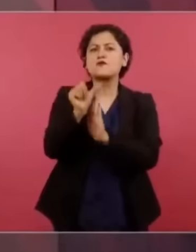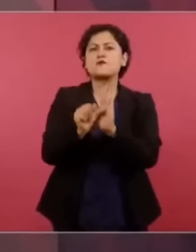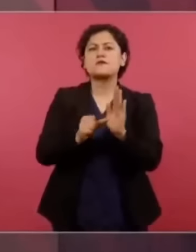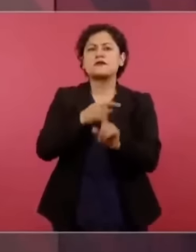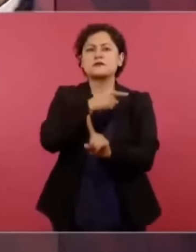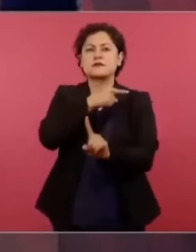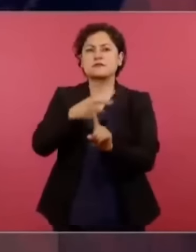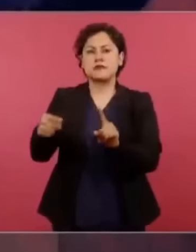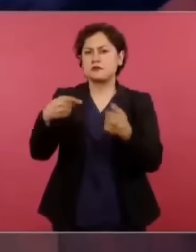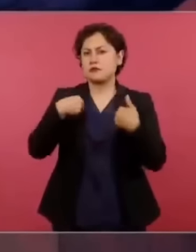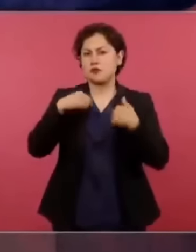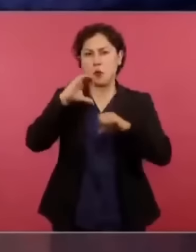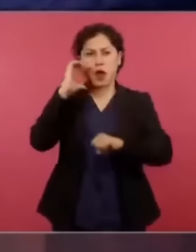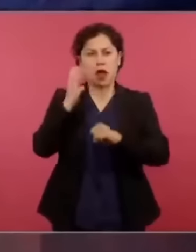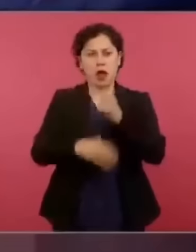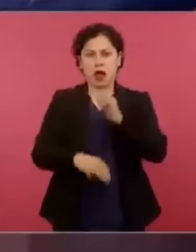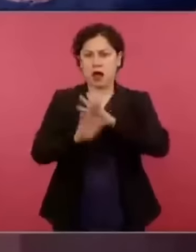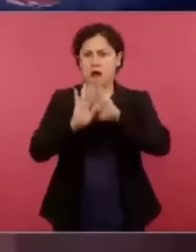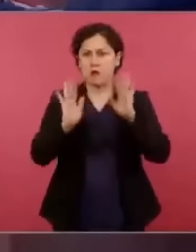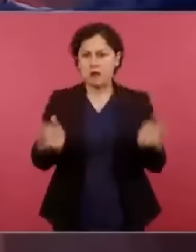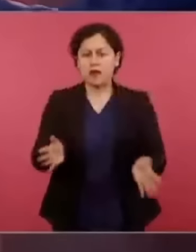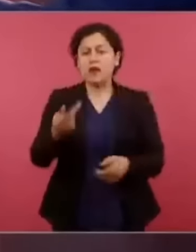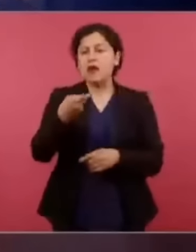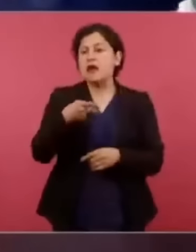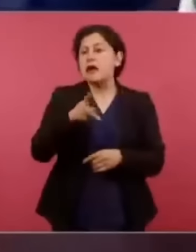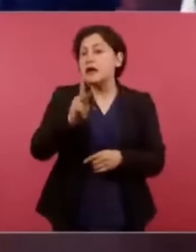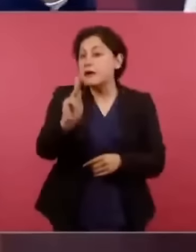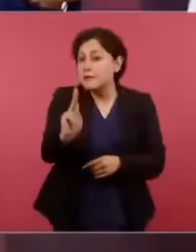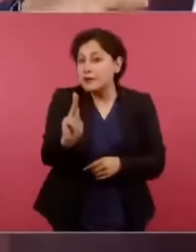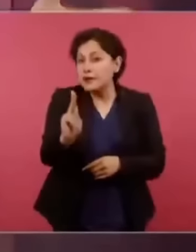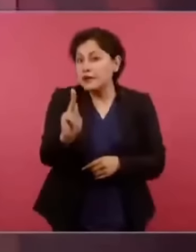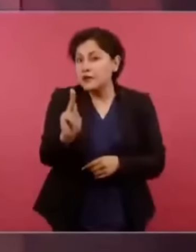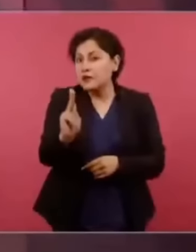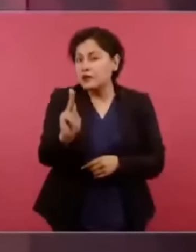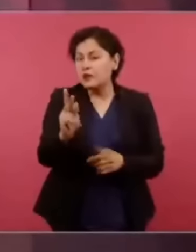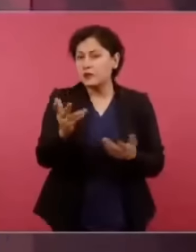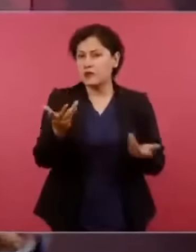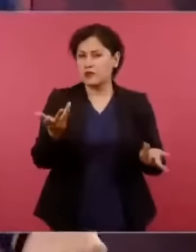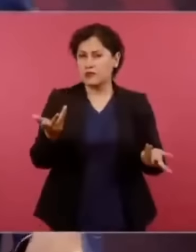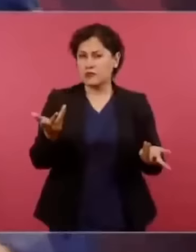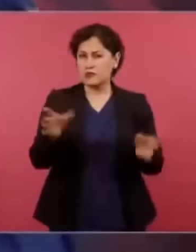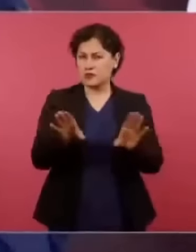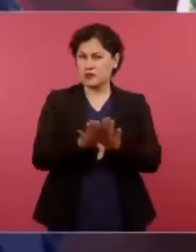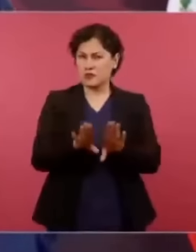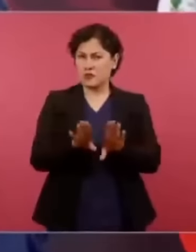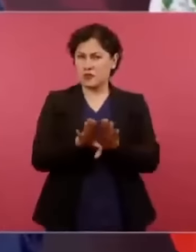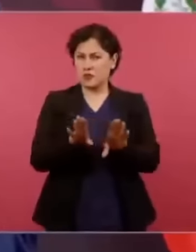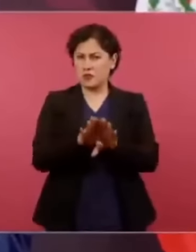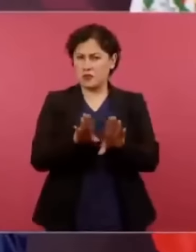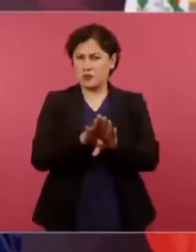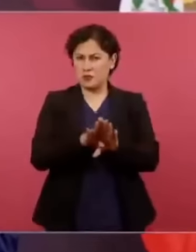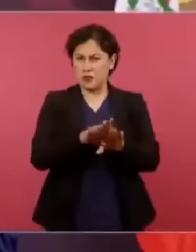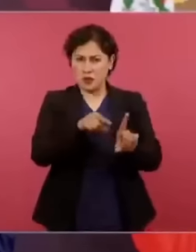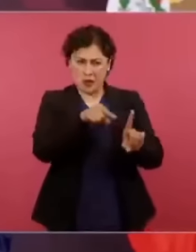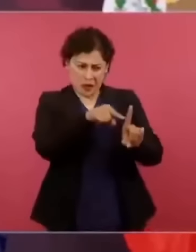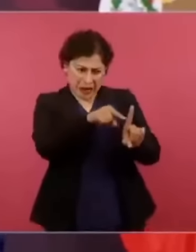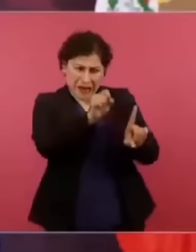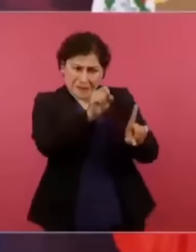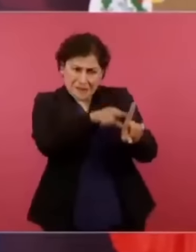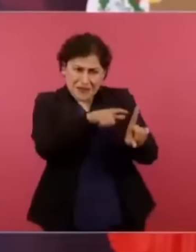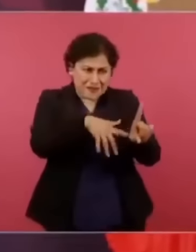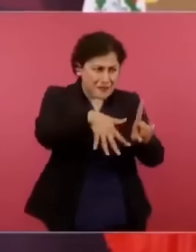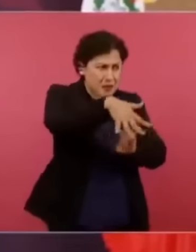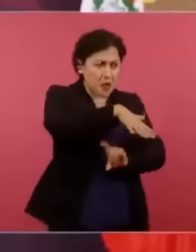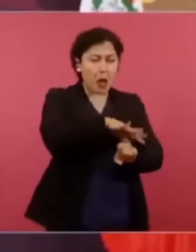No, pero ¿qué vamos a dejarle la estructura esta de manipulación intacta?